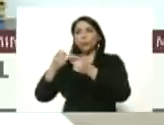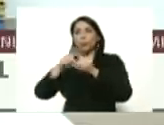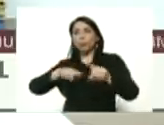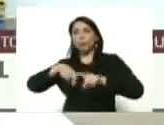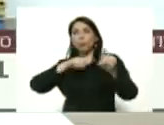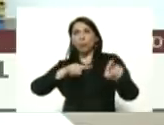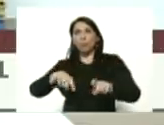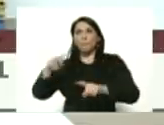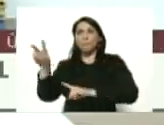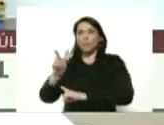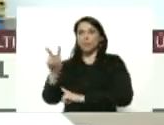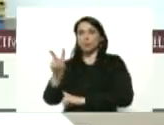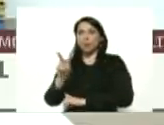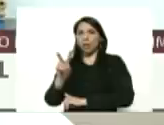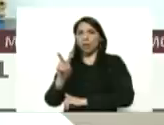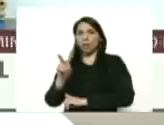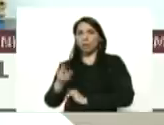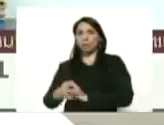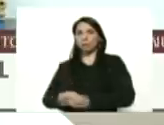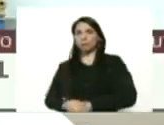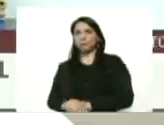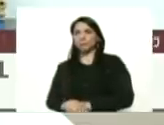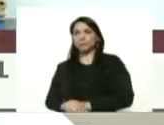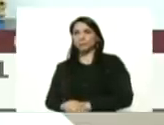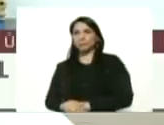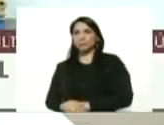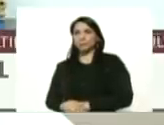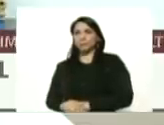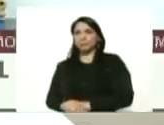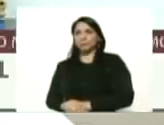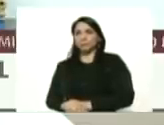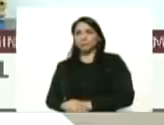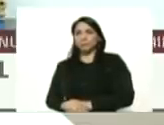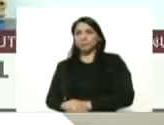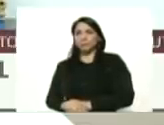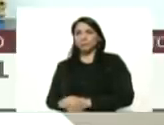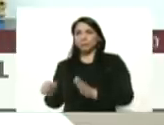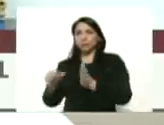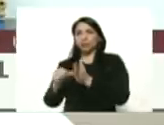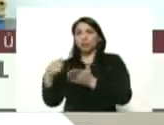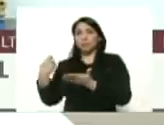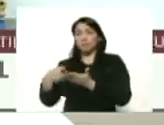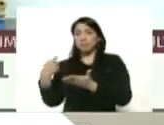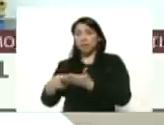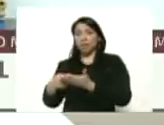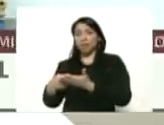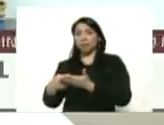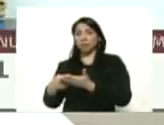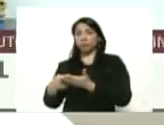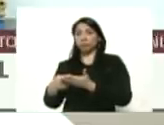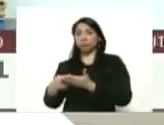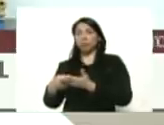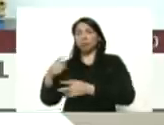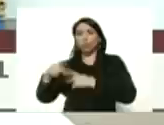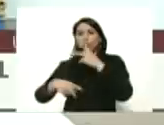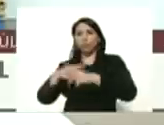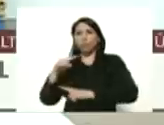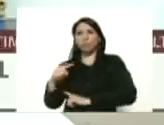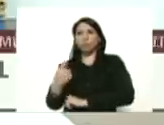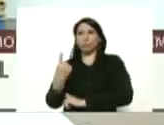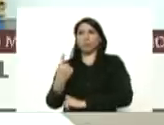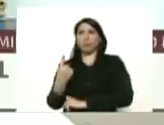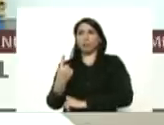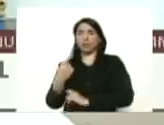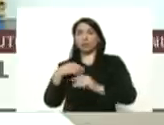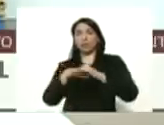venezuela bol preaven desde donde se va a canalizar el financiamiento alternativo de la producción primaria el